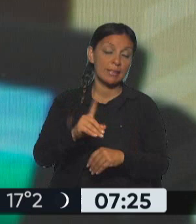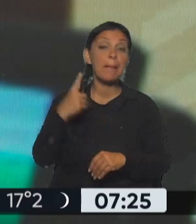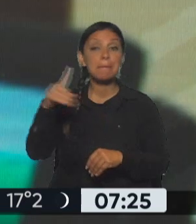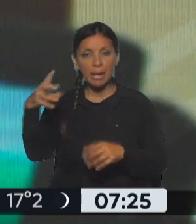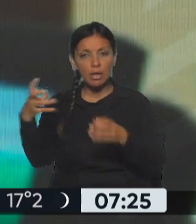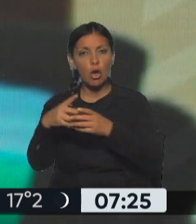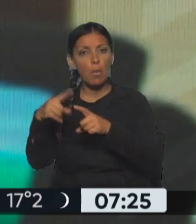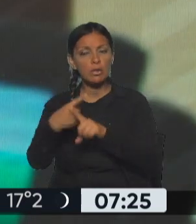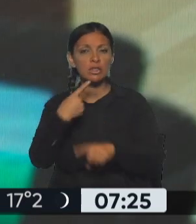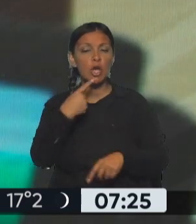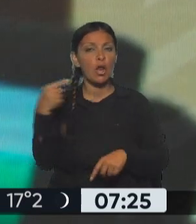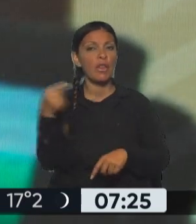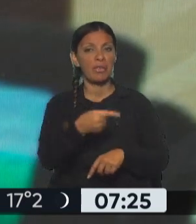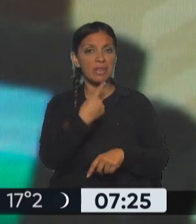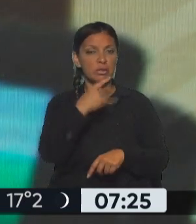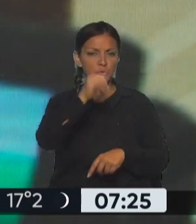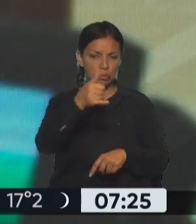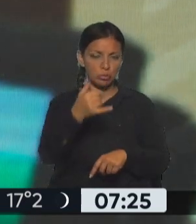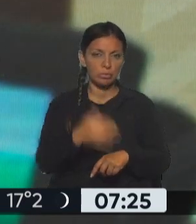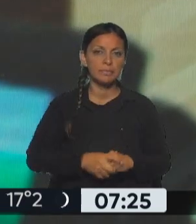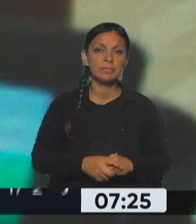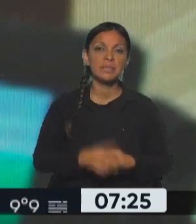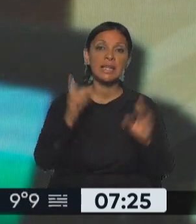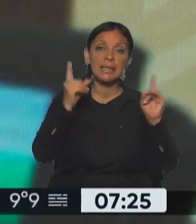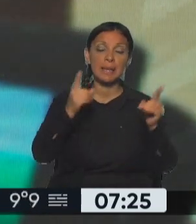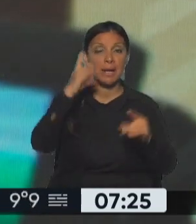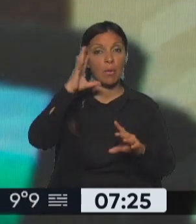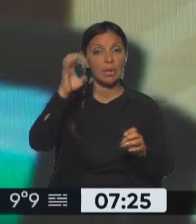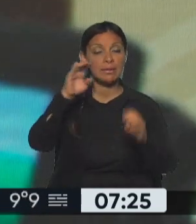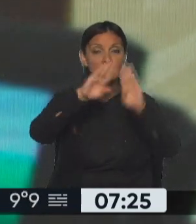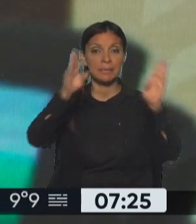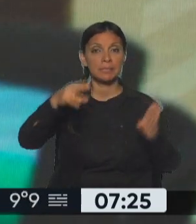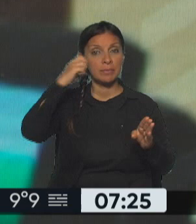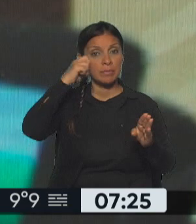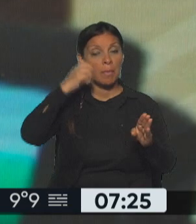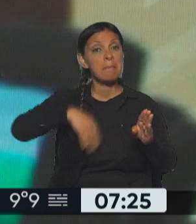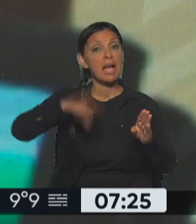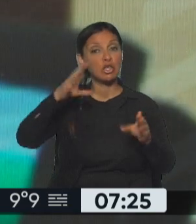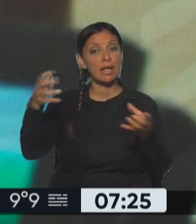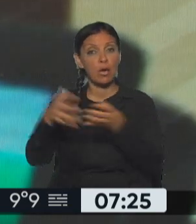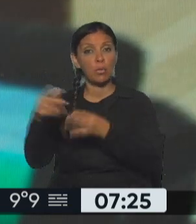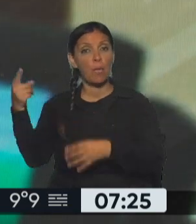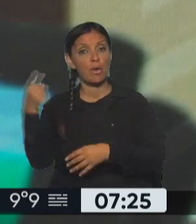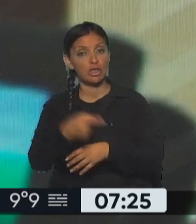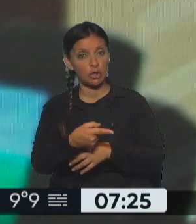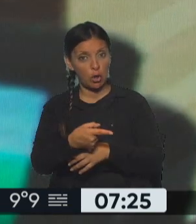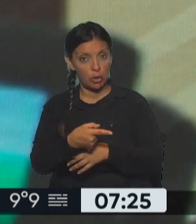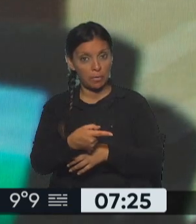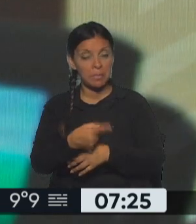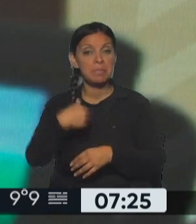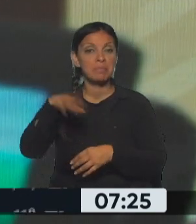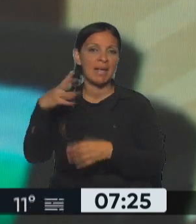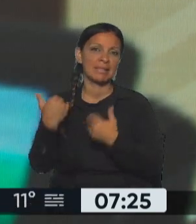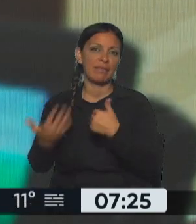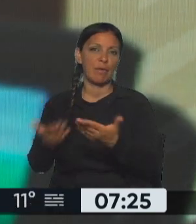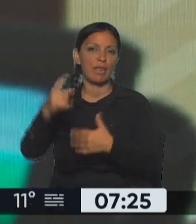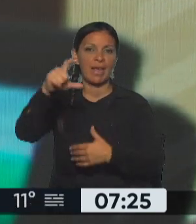lograr los votos suficientes y también hay que recordar que es un parlamento con mayoría opositora. Sobre todo del correísmo que en realidad